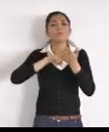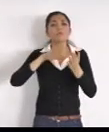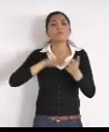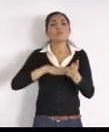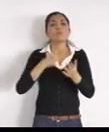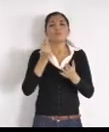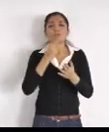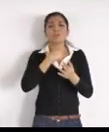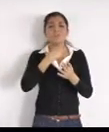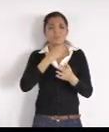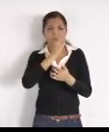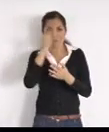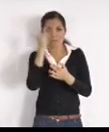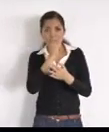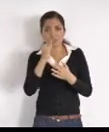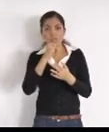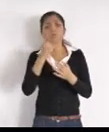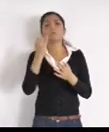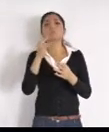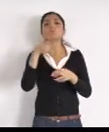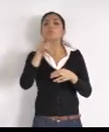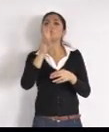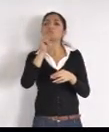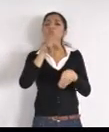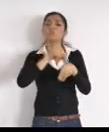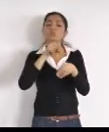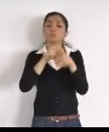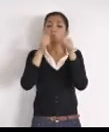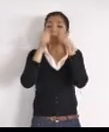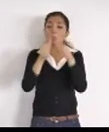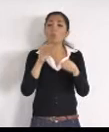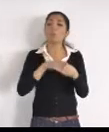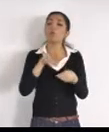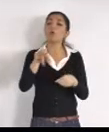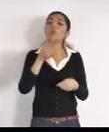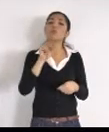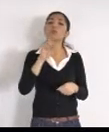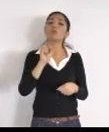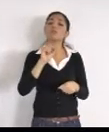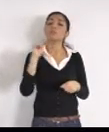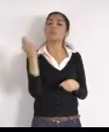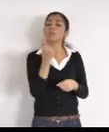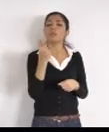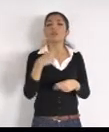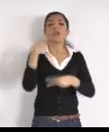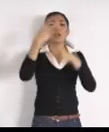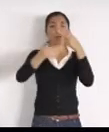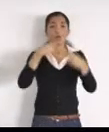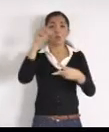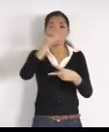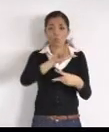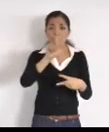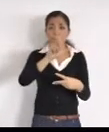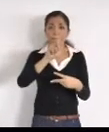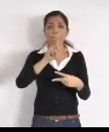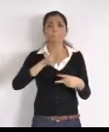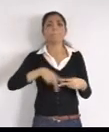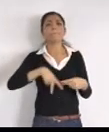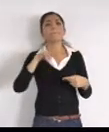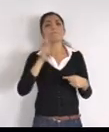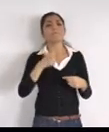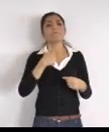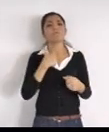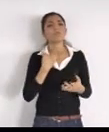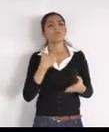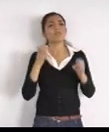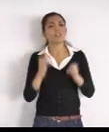urgente, que fuera el lunes, me fui, pero, me quedo, entonces, con la duda, cómo, entonces, detectan la influencia,